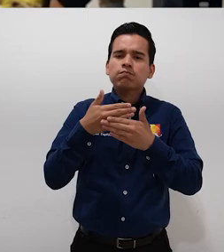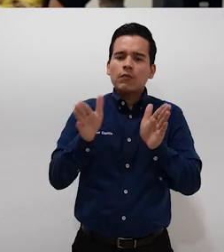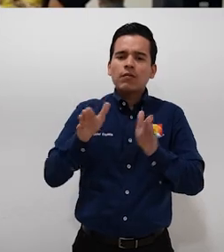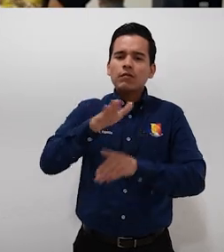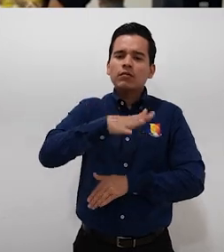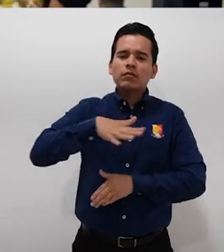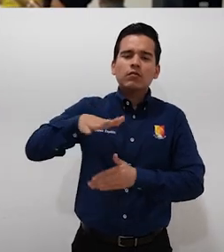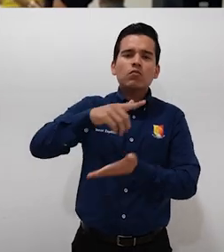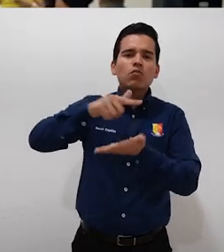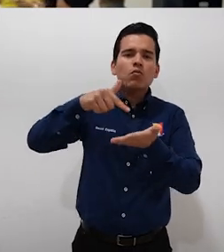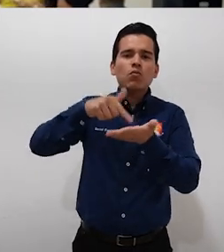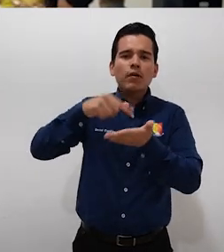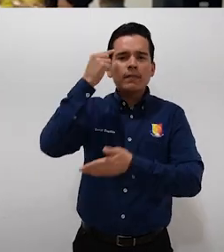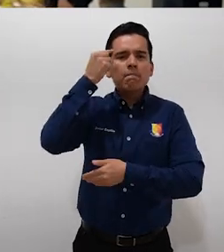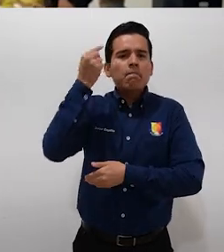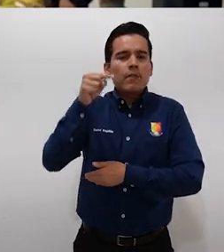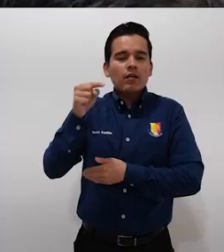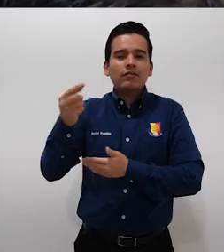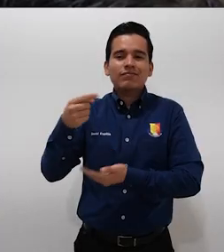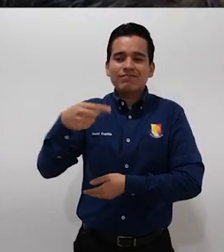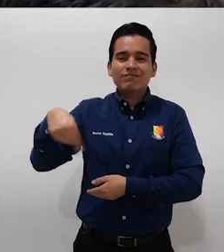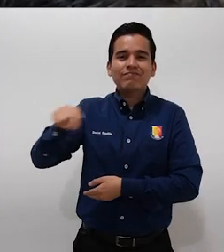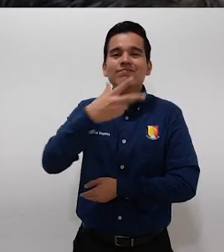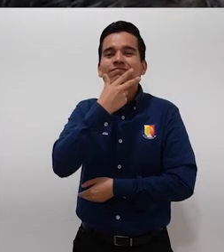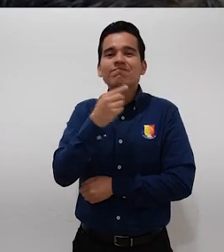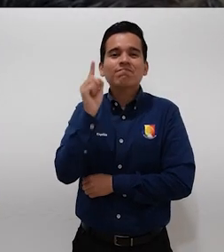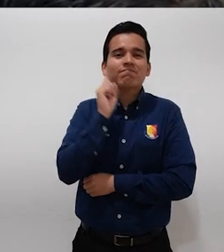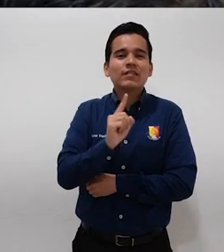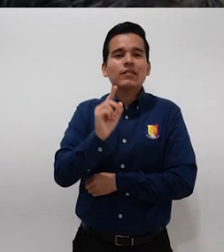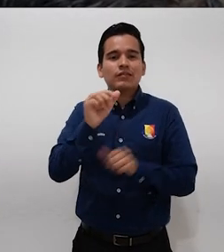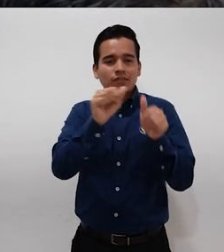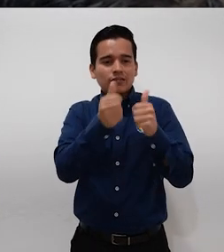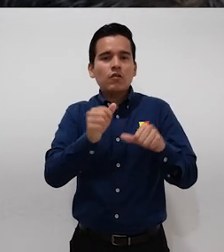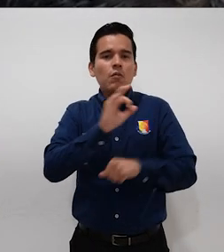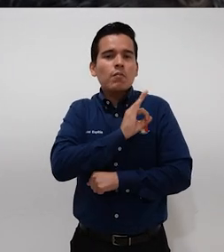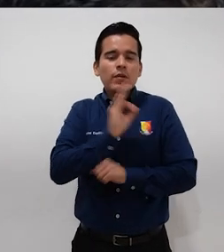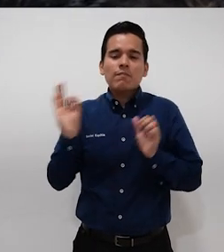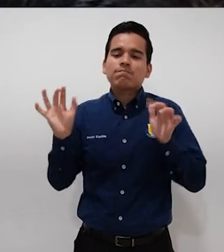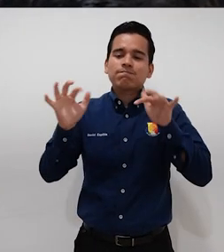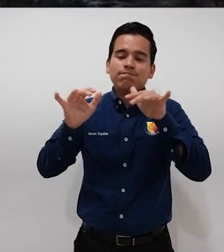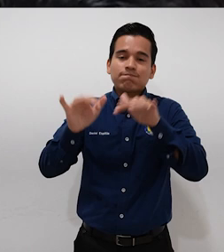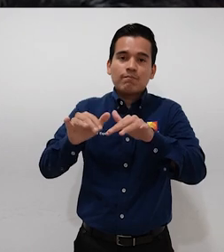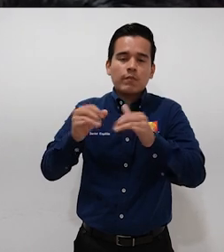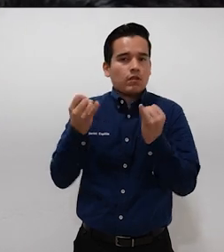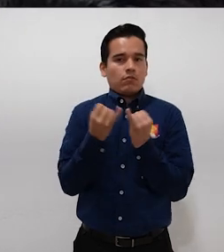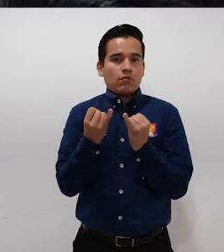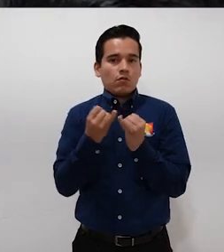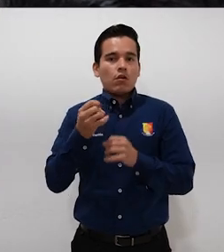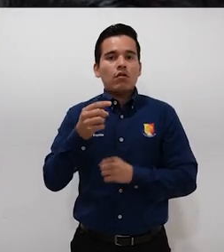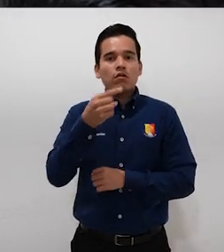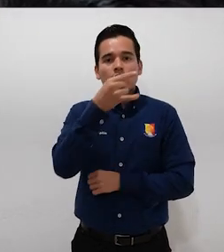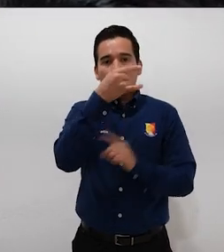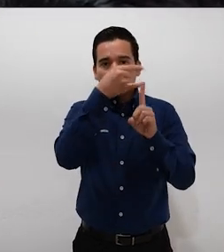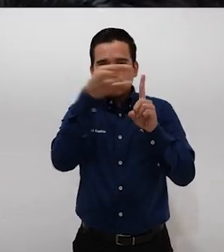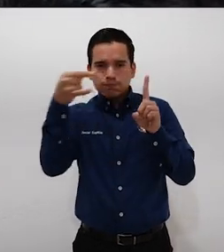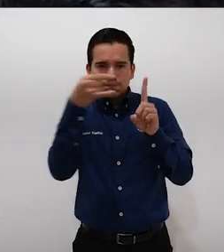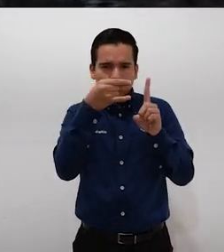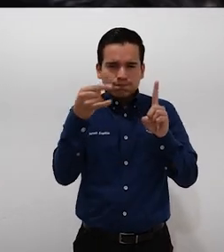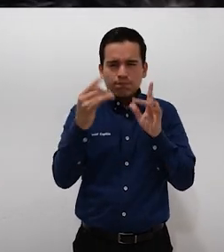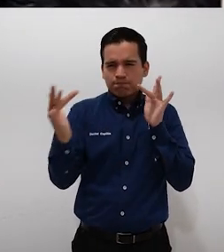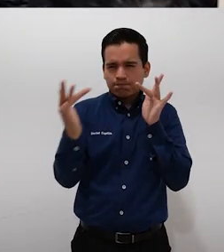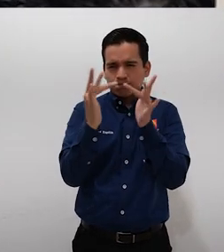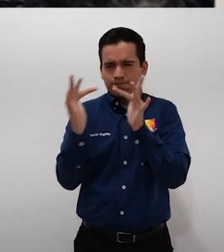físicos para que las y los artesanos pudieran acudir y que vía Zoom nos pudiéramos interconectar